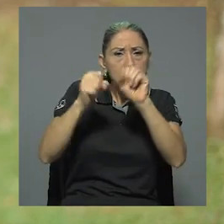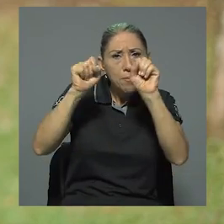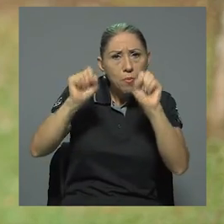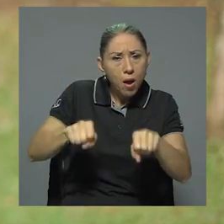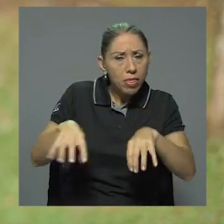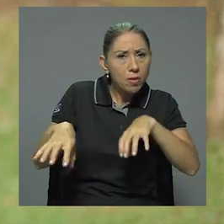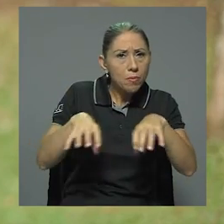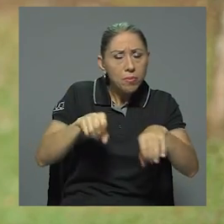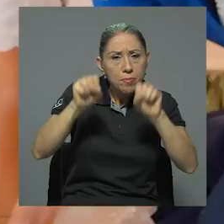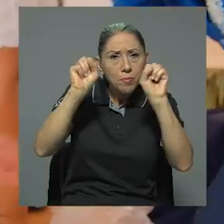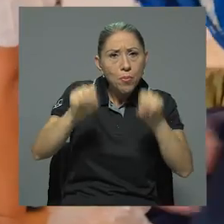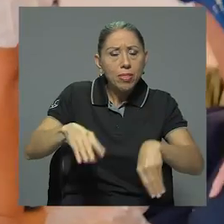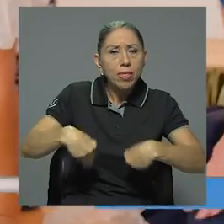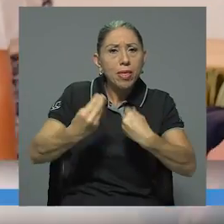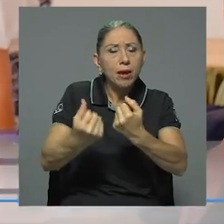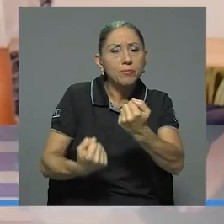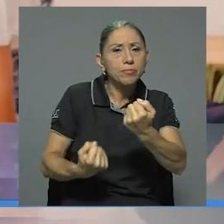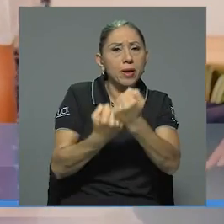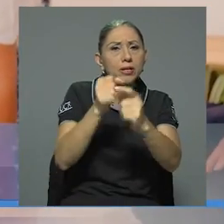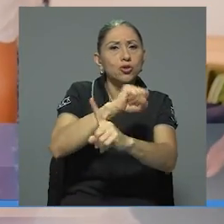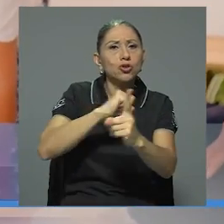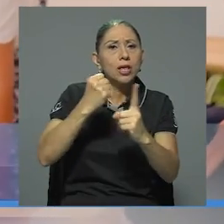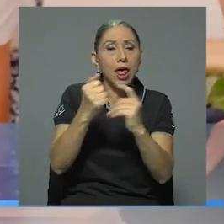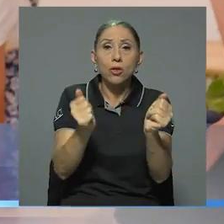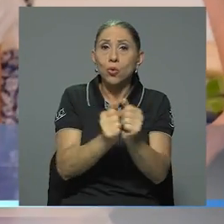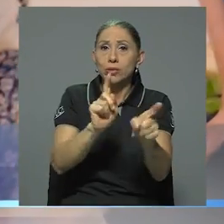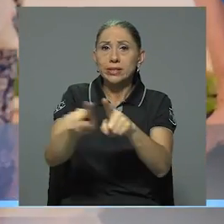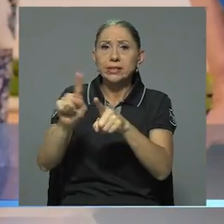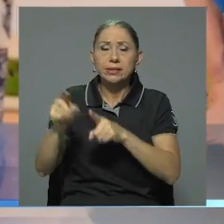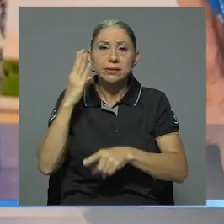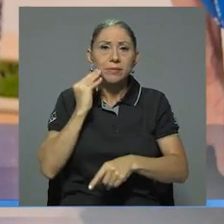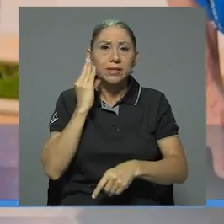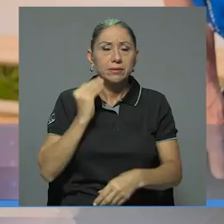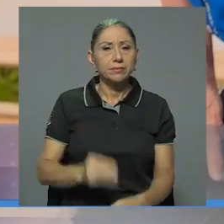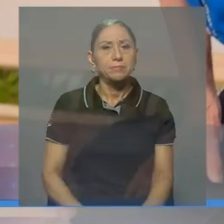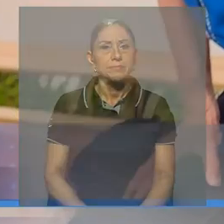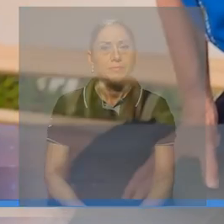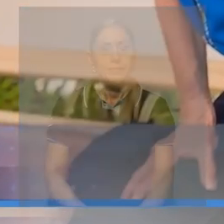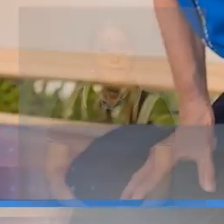generar en nuestra sociedad a través de sus distintas experiencias.